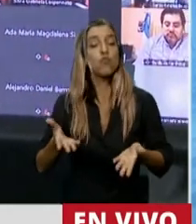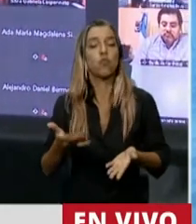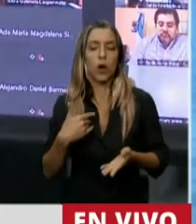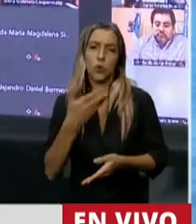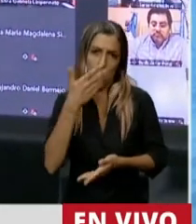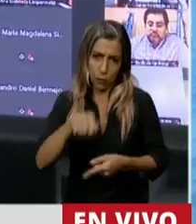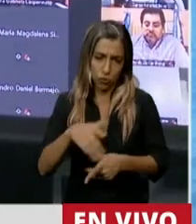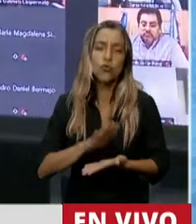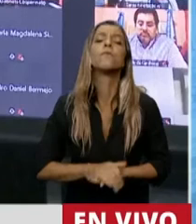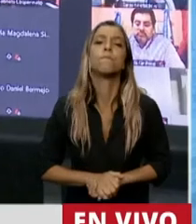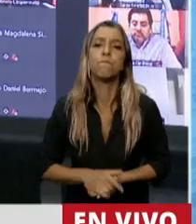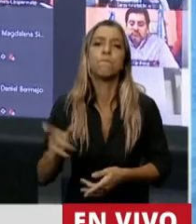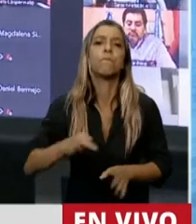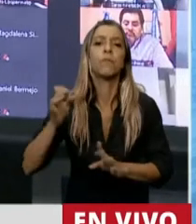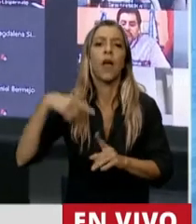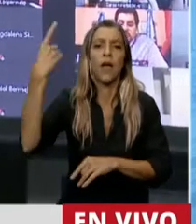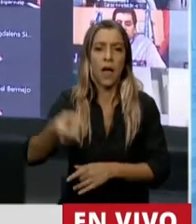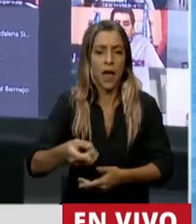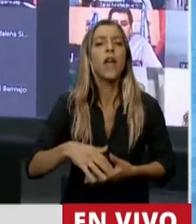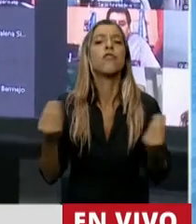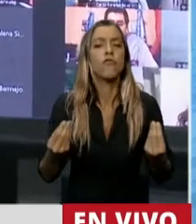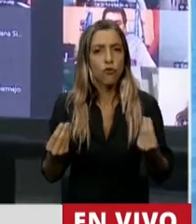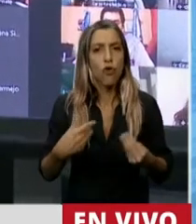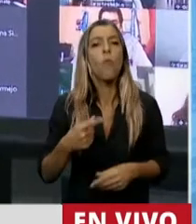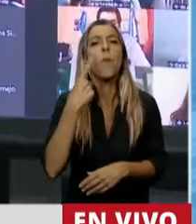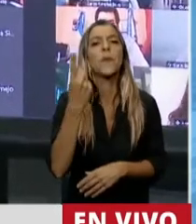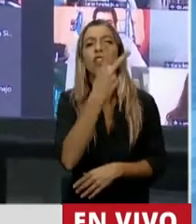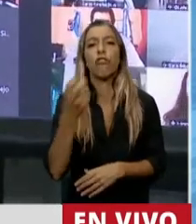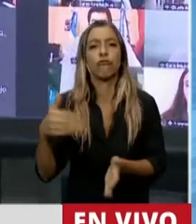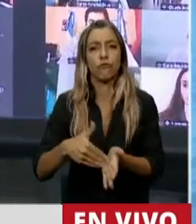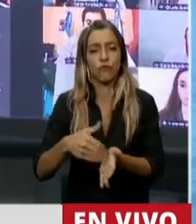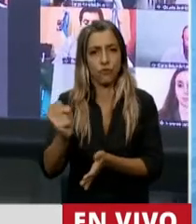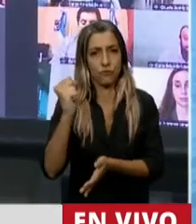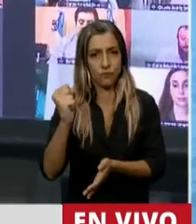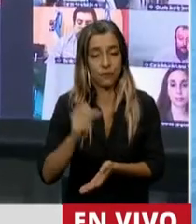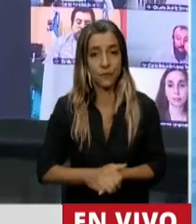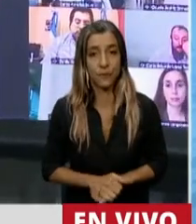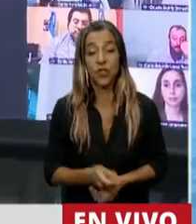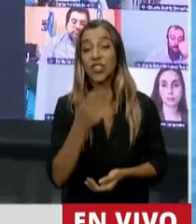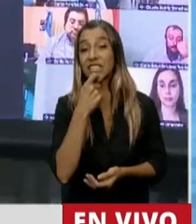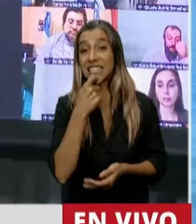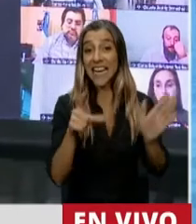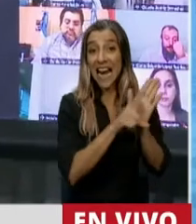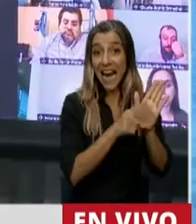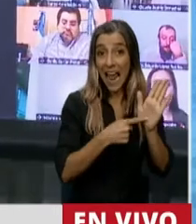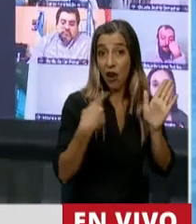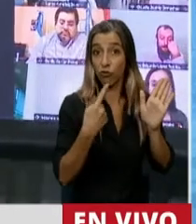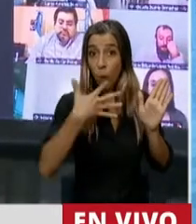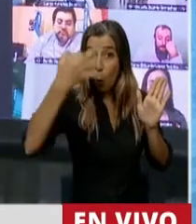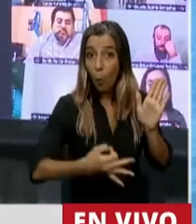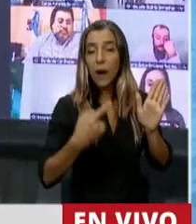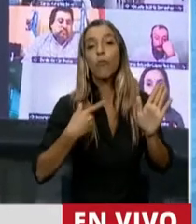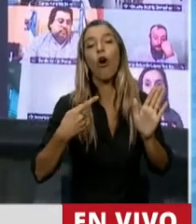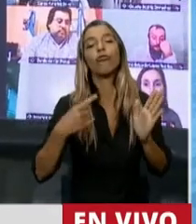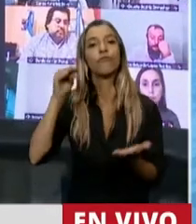El presupuesto para el 2021, 1.200 millones de pesos. Si aplicáramos lo que dice la ley, debería ser exactamente